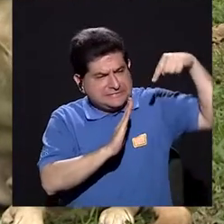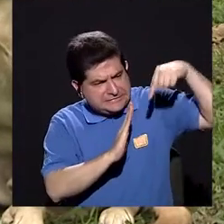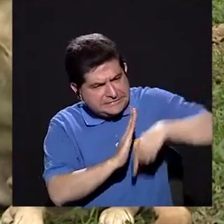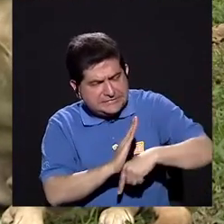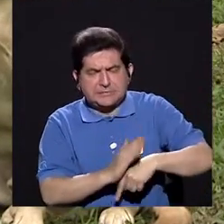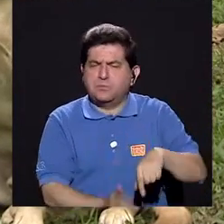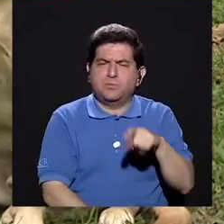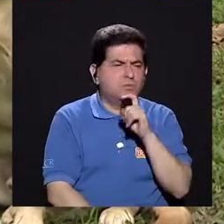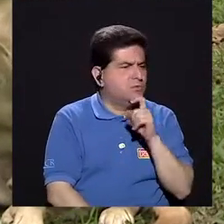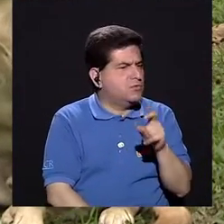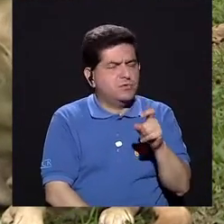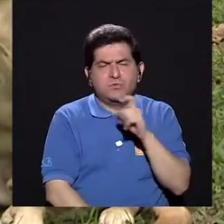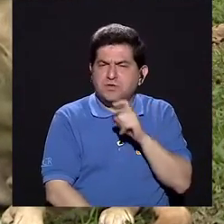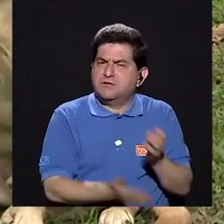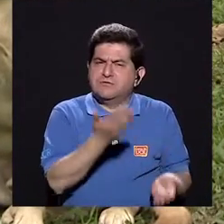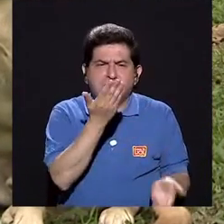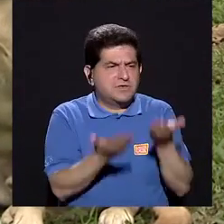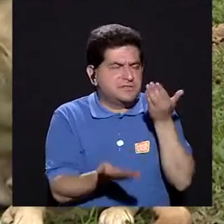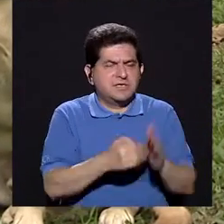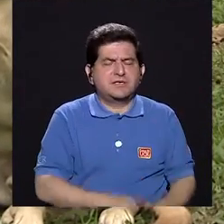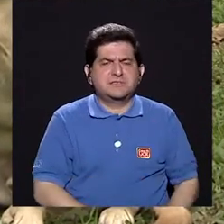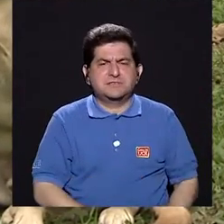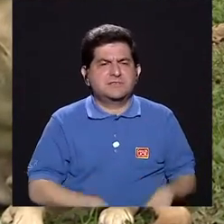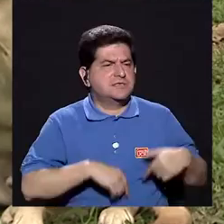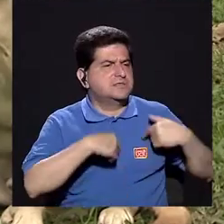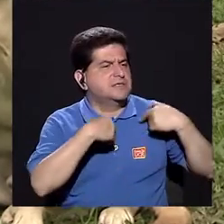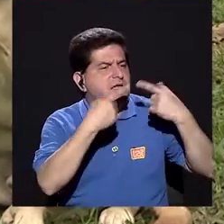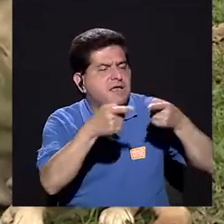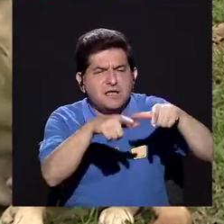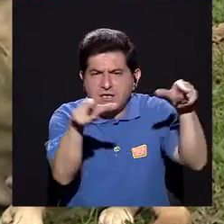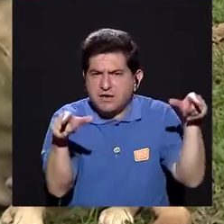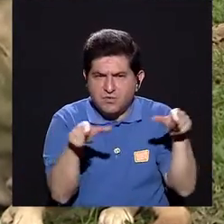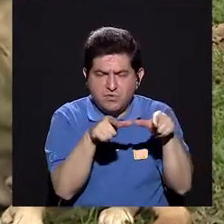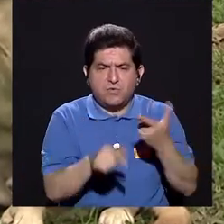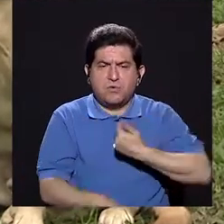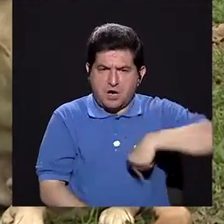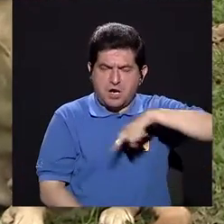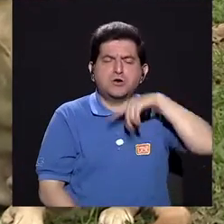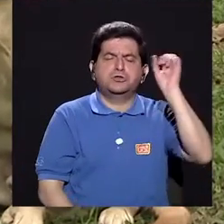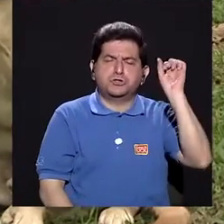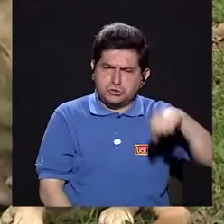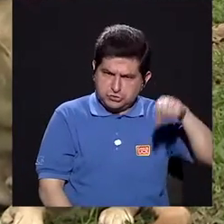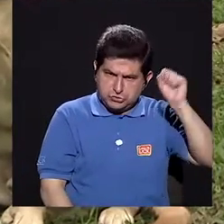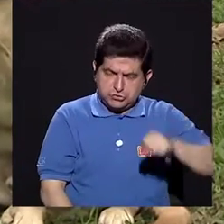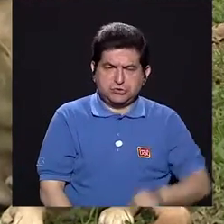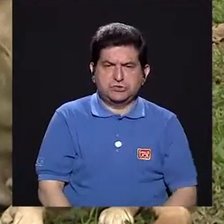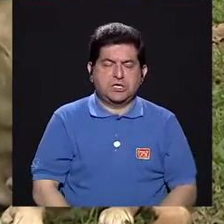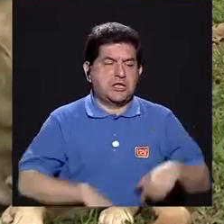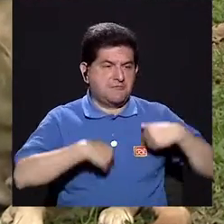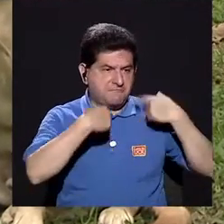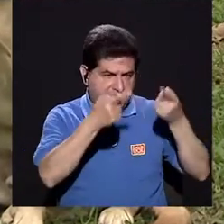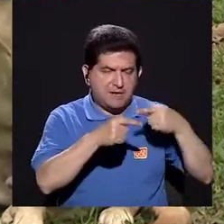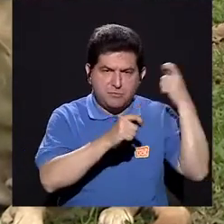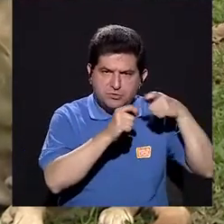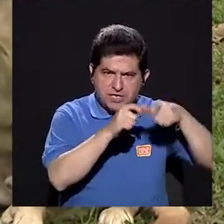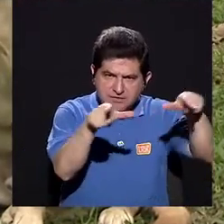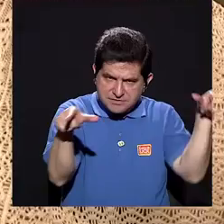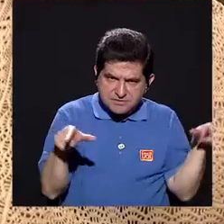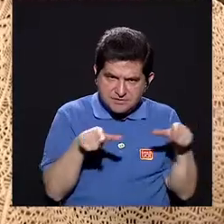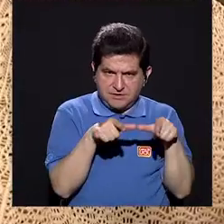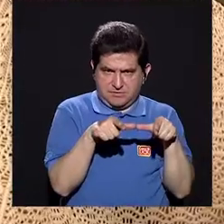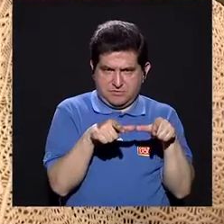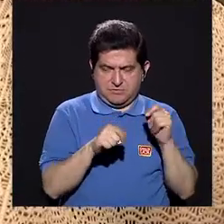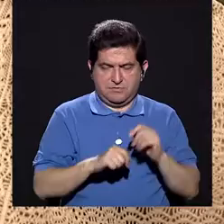se le dificulte el traslado a los lugares donde vamos, nosotros sí lo hacemos. Vamos a esos lugares.